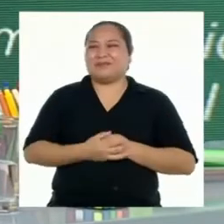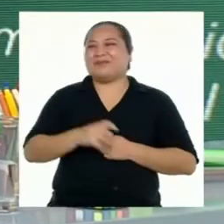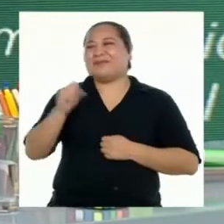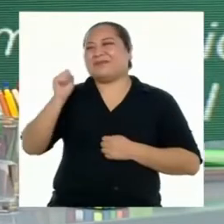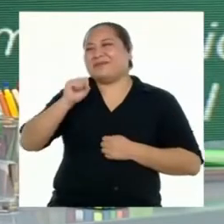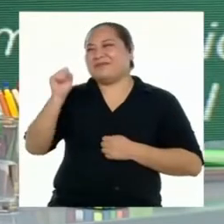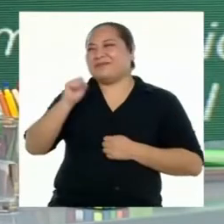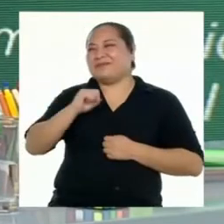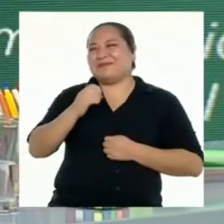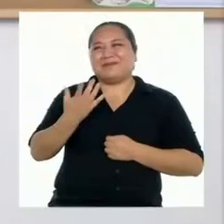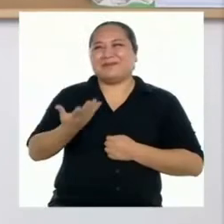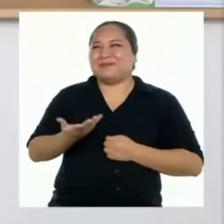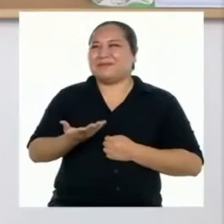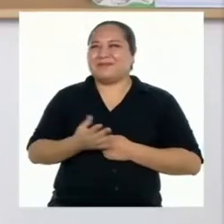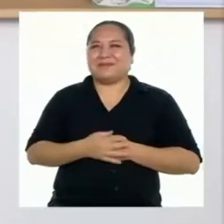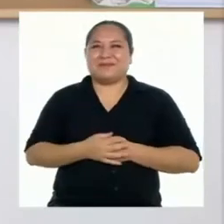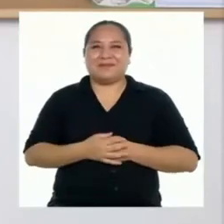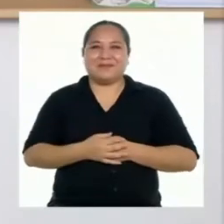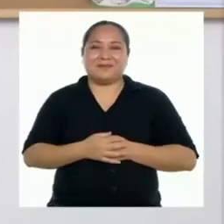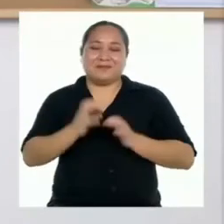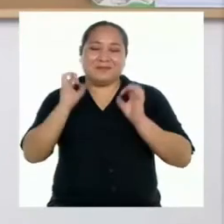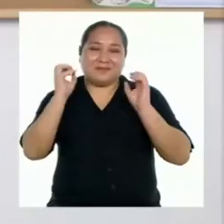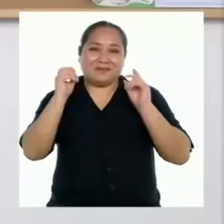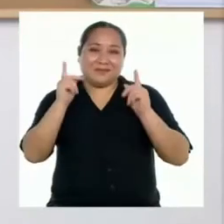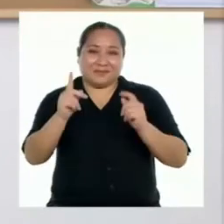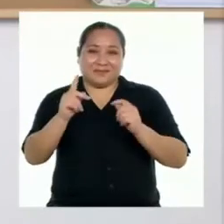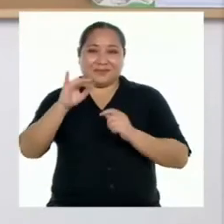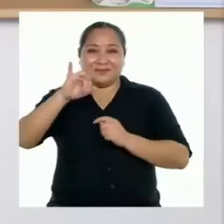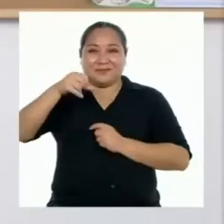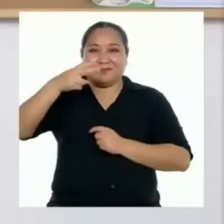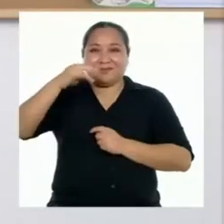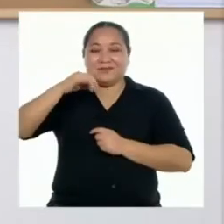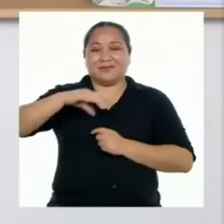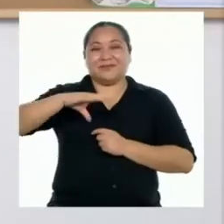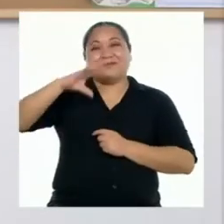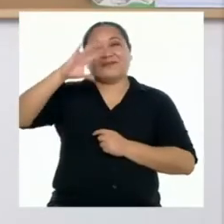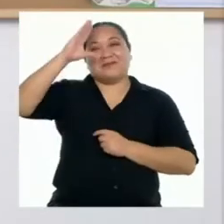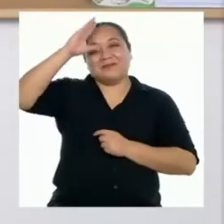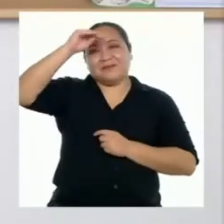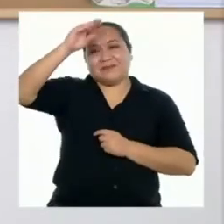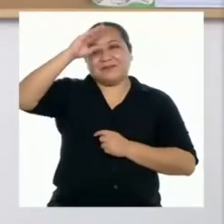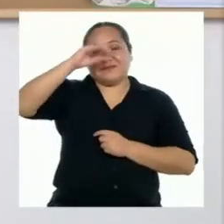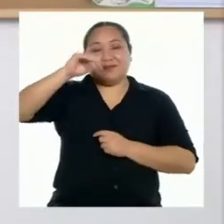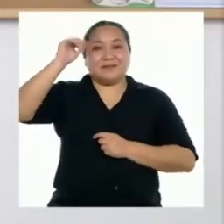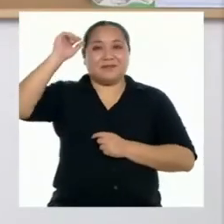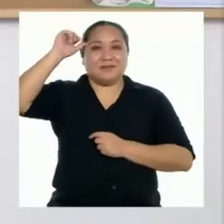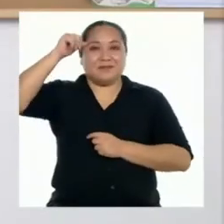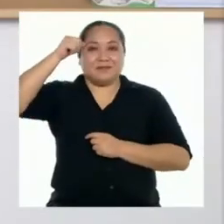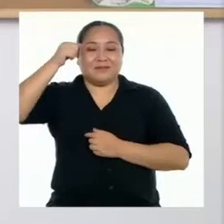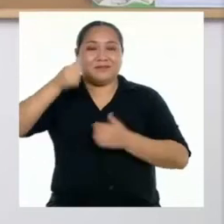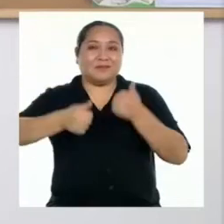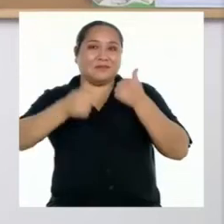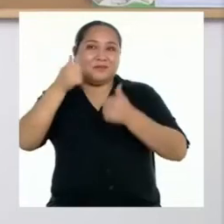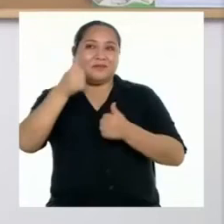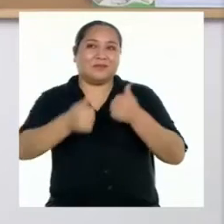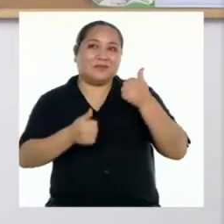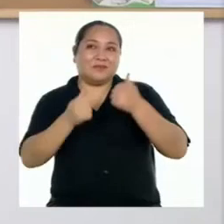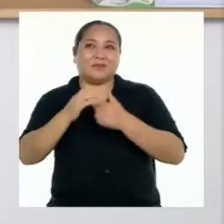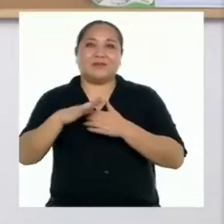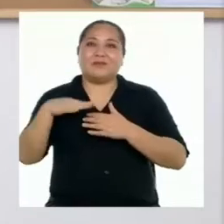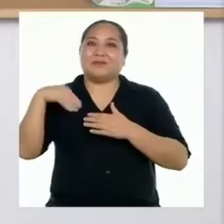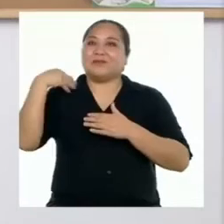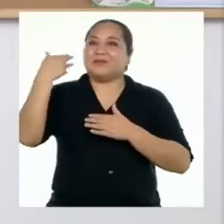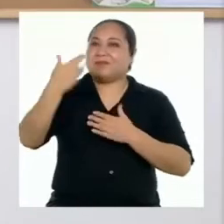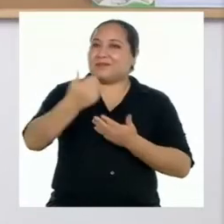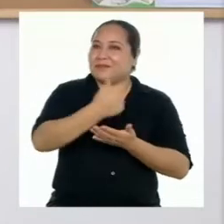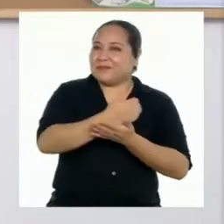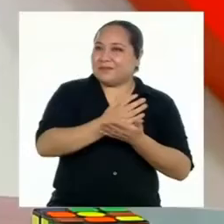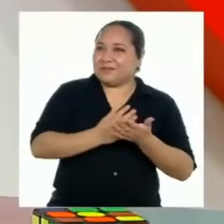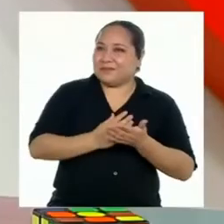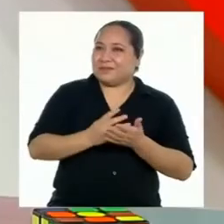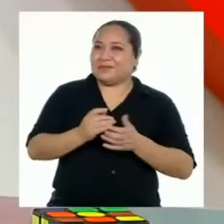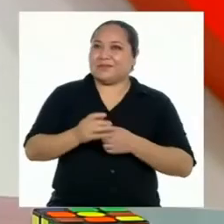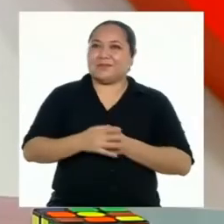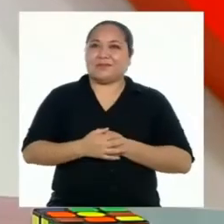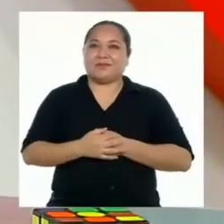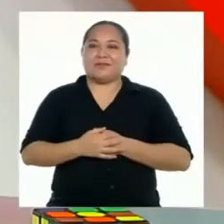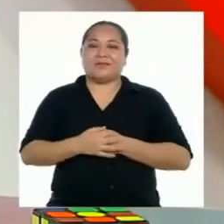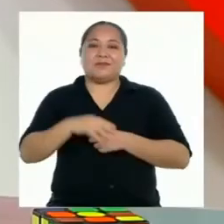Sí que lo es. Bueno, Jonathan, chicas y chicos, ¿recuerdan cuál vendría a ser el siguiente paso?